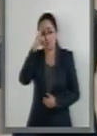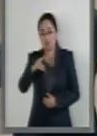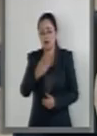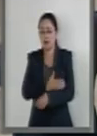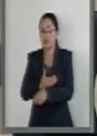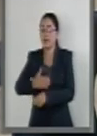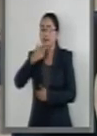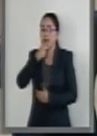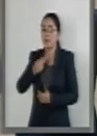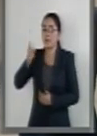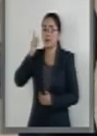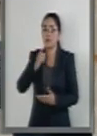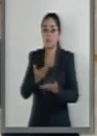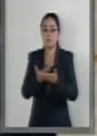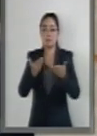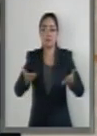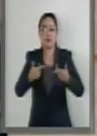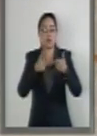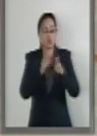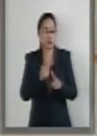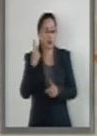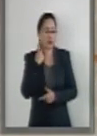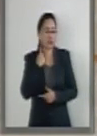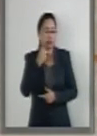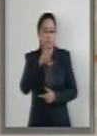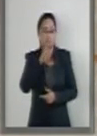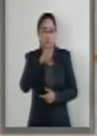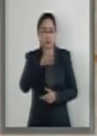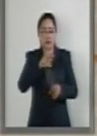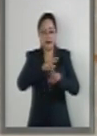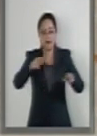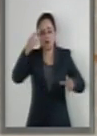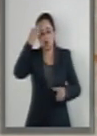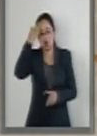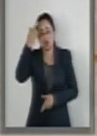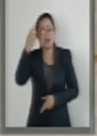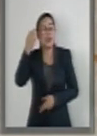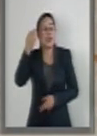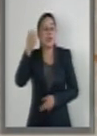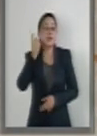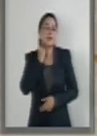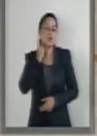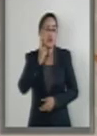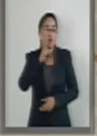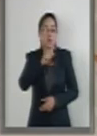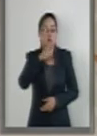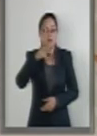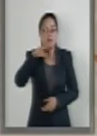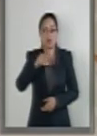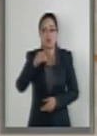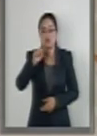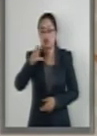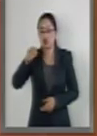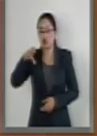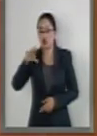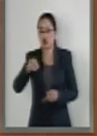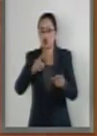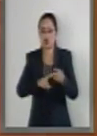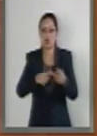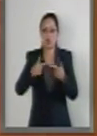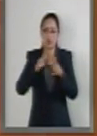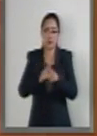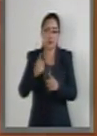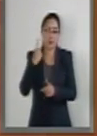Primero, el grupo parlamentario del PRI reconoce a la diputada Luceli del perpetuo socorro al Pizar Carrillo del grupo